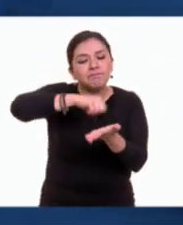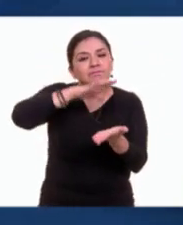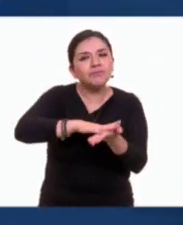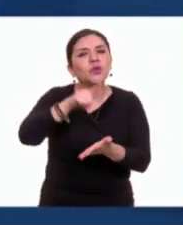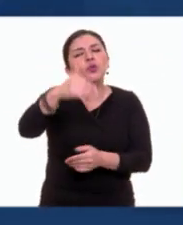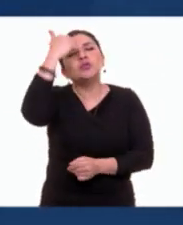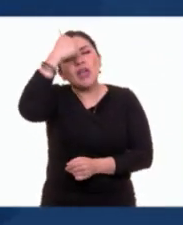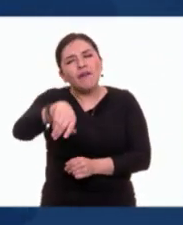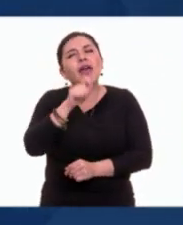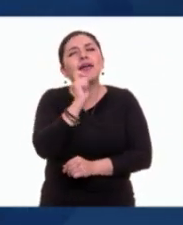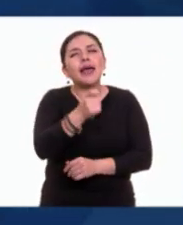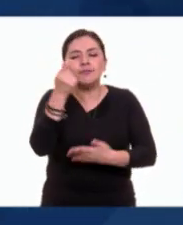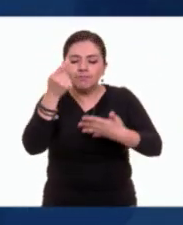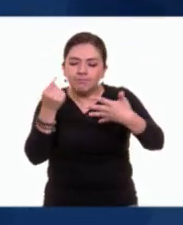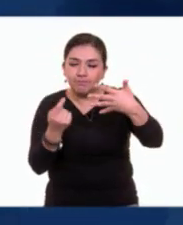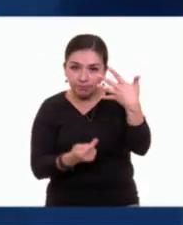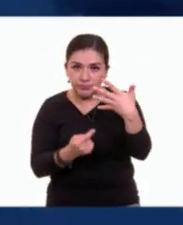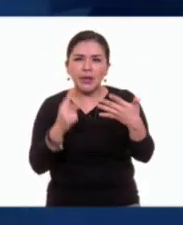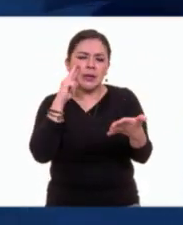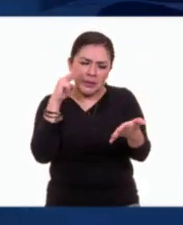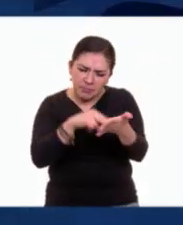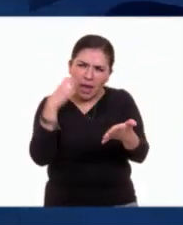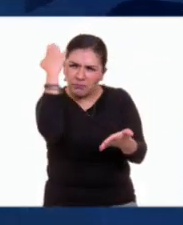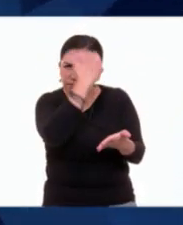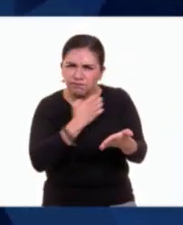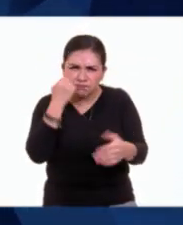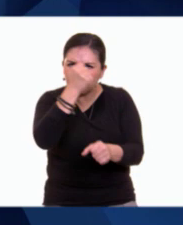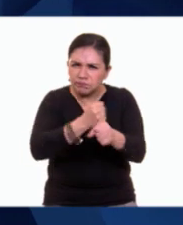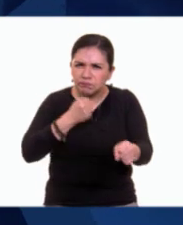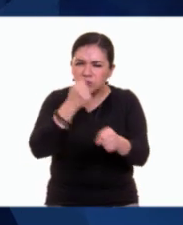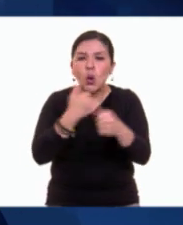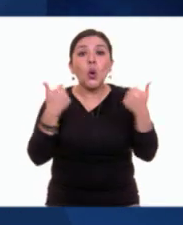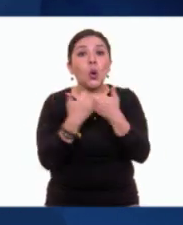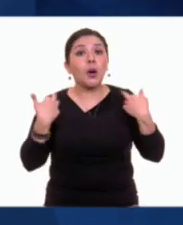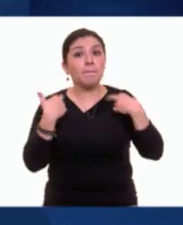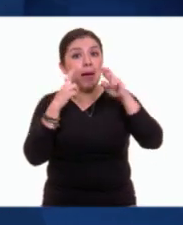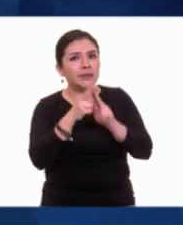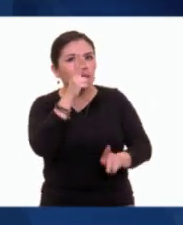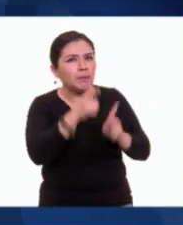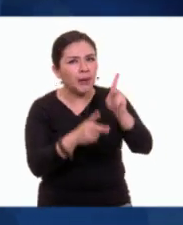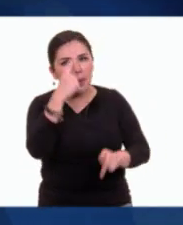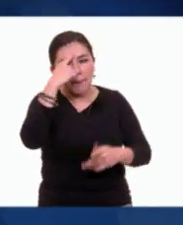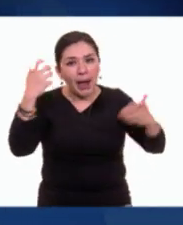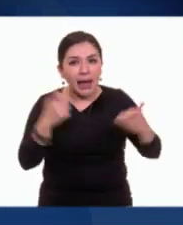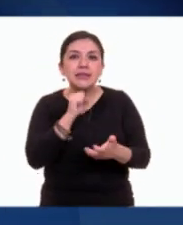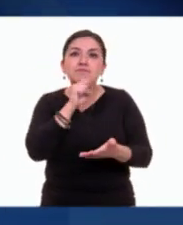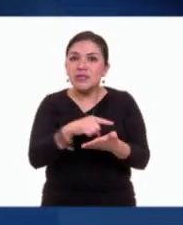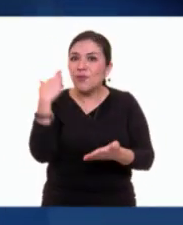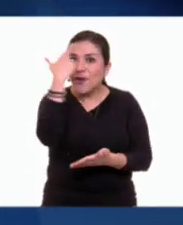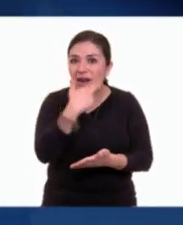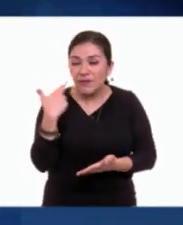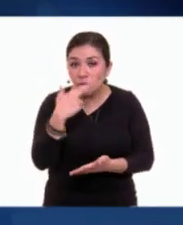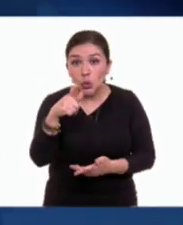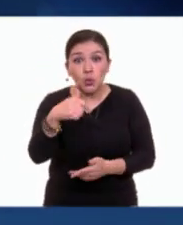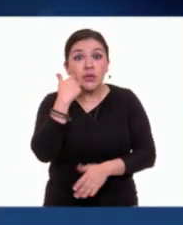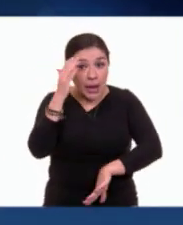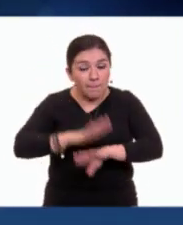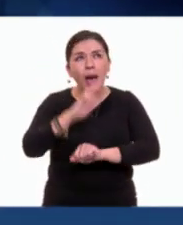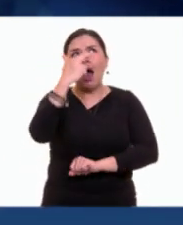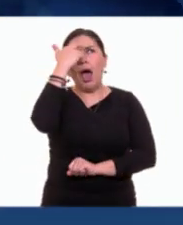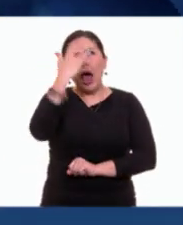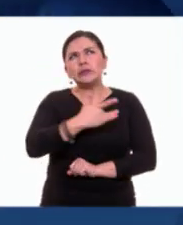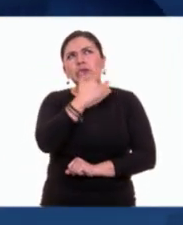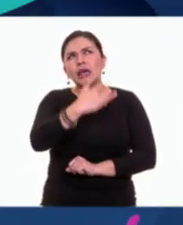lo que saben. Verifíquenla. Y si es posible, con su profesor, pues realicen esta revisión. Y si desean recordar